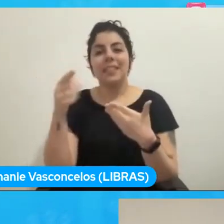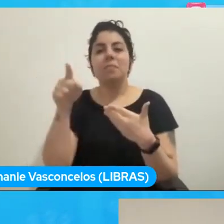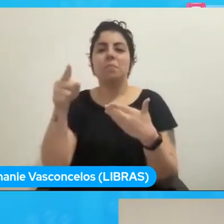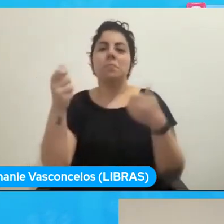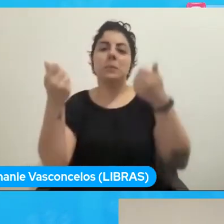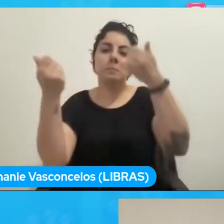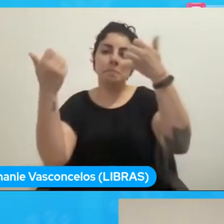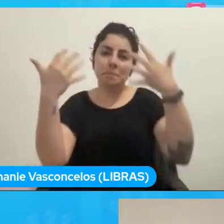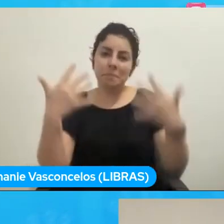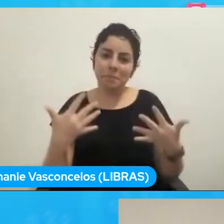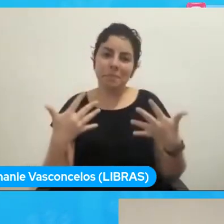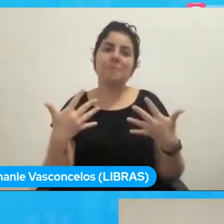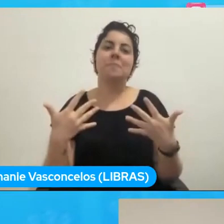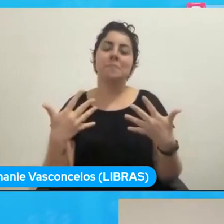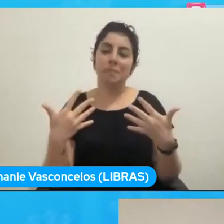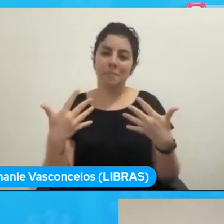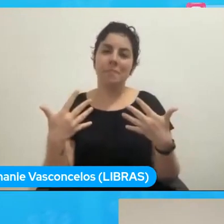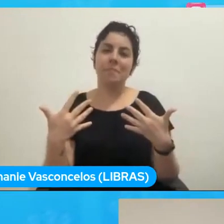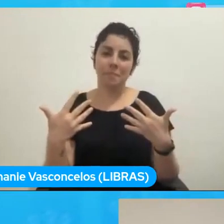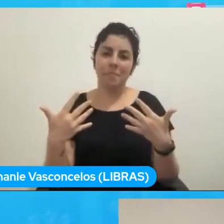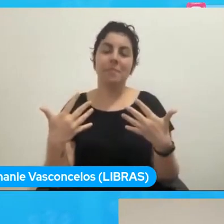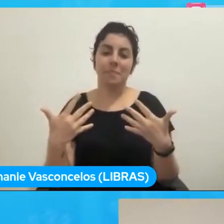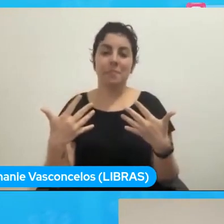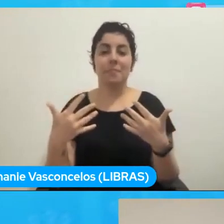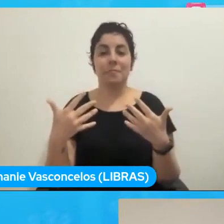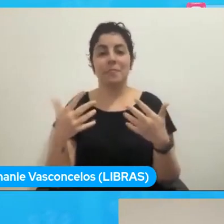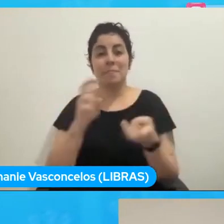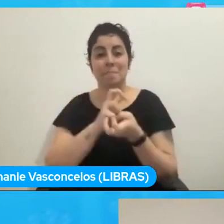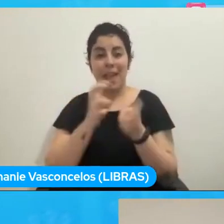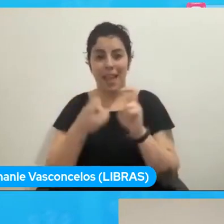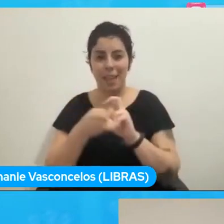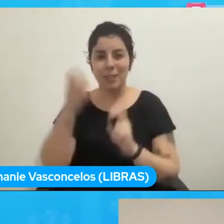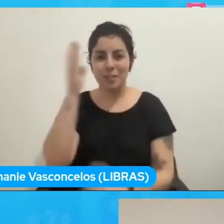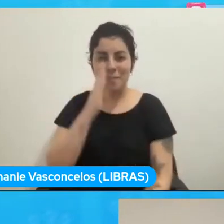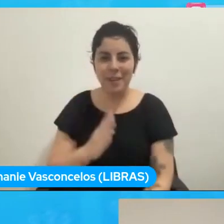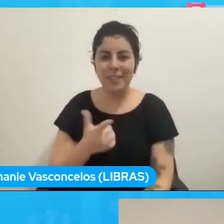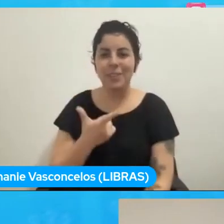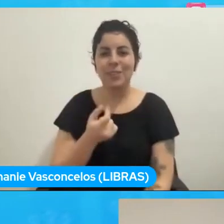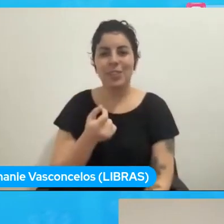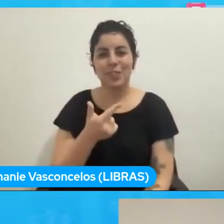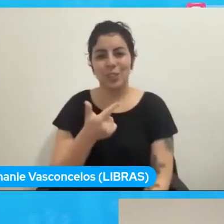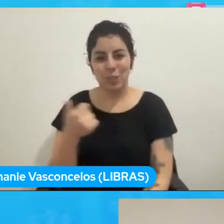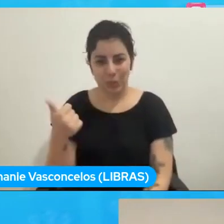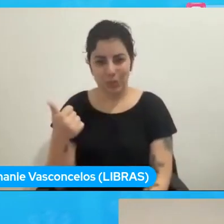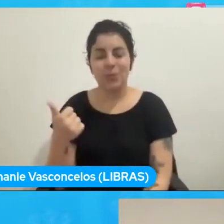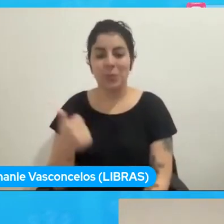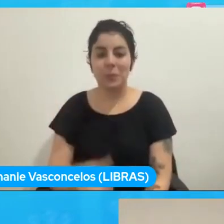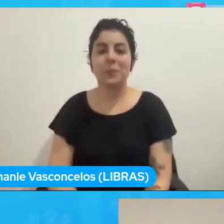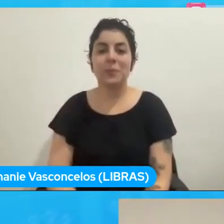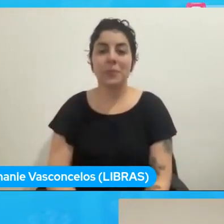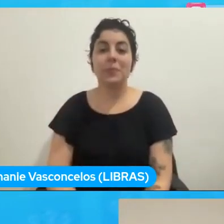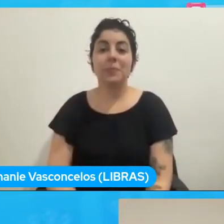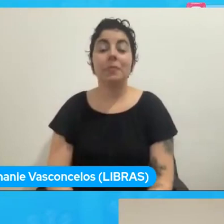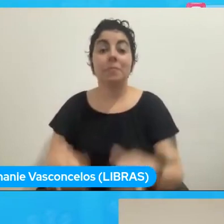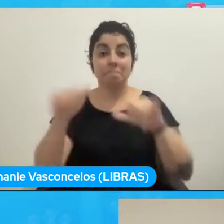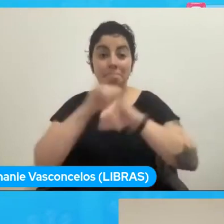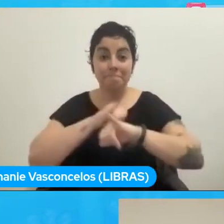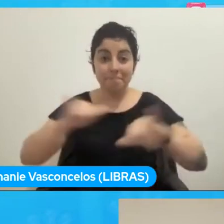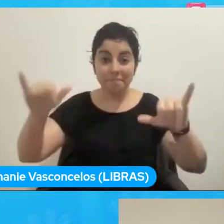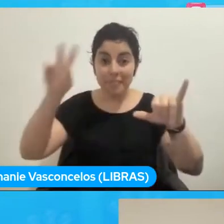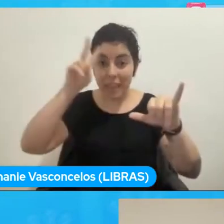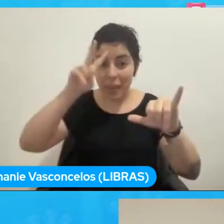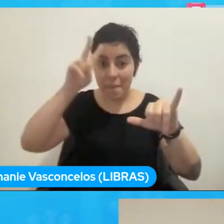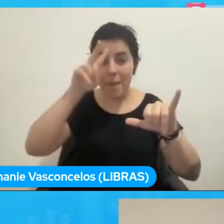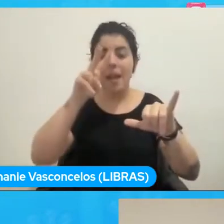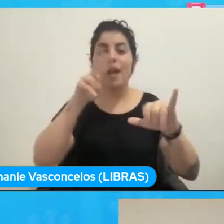participado en lo que es esta Python Brasil 2021 y dándoles una, recordándoles a